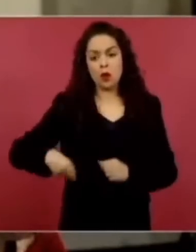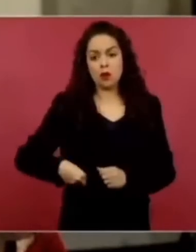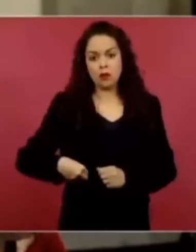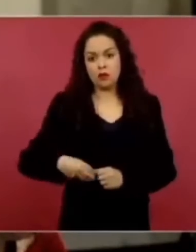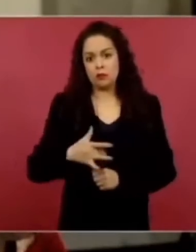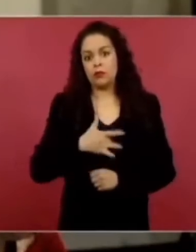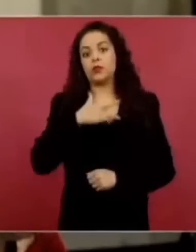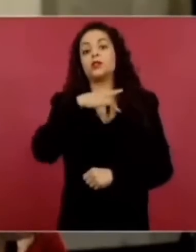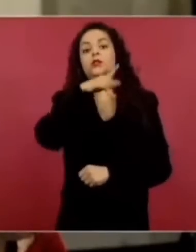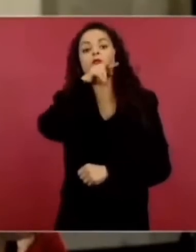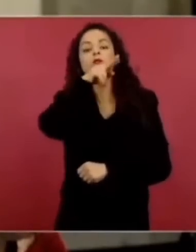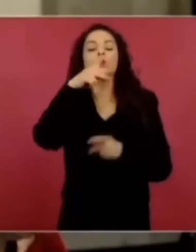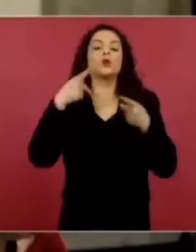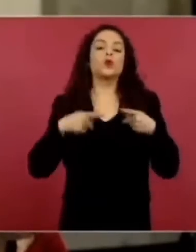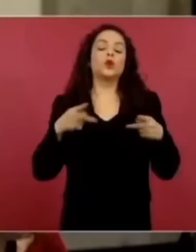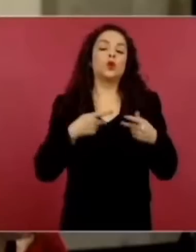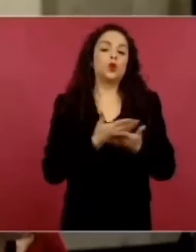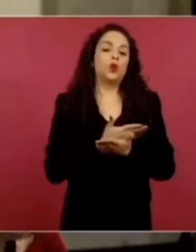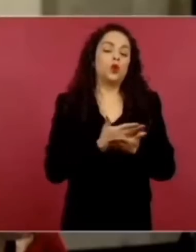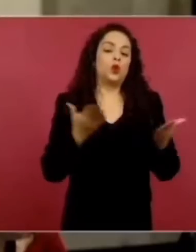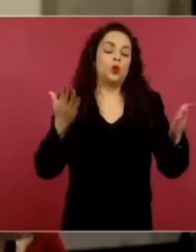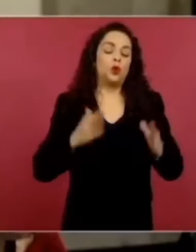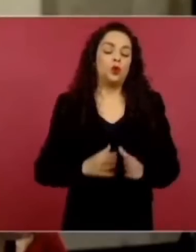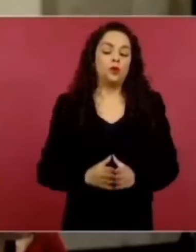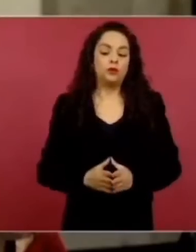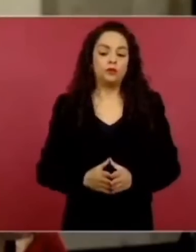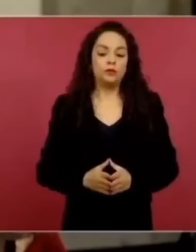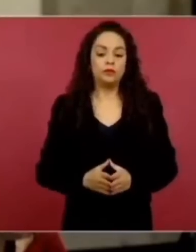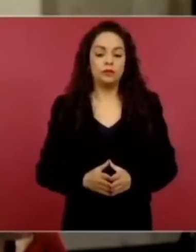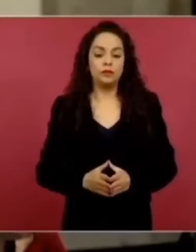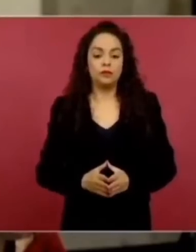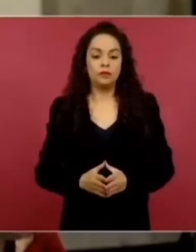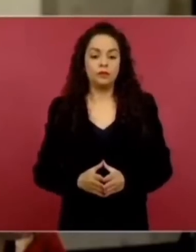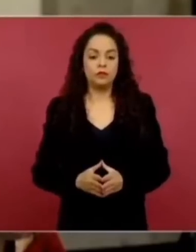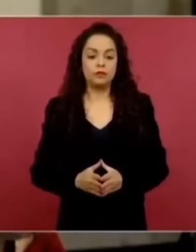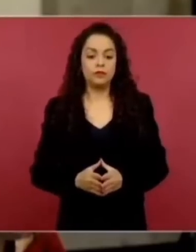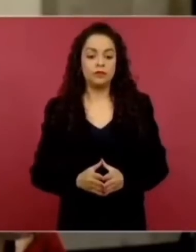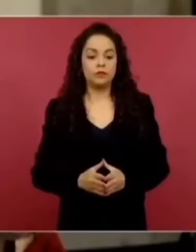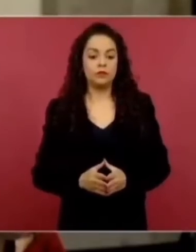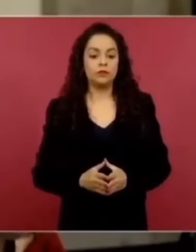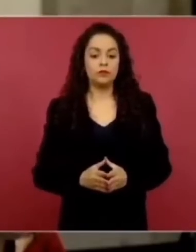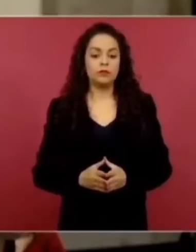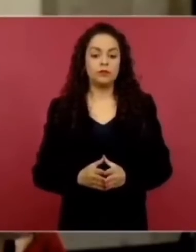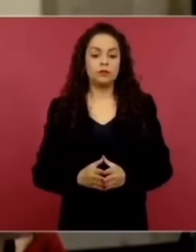se sigue vinculando muchísimo con el partido Morena.